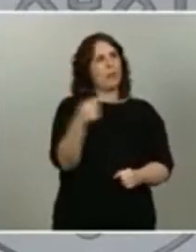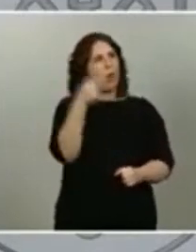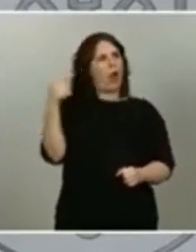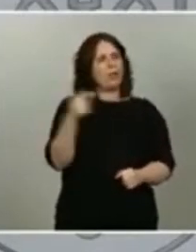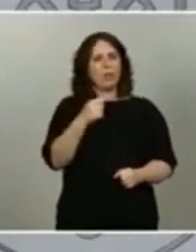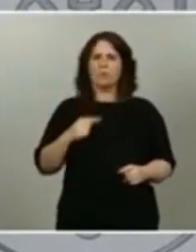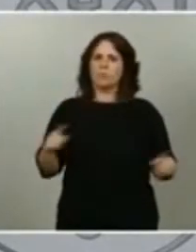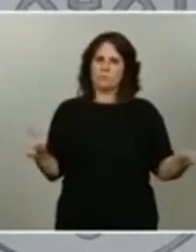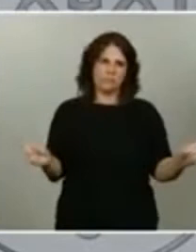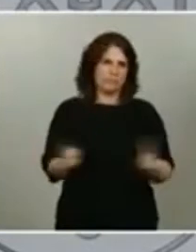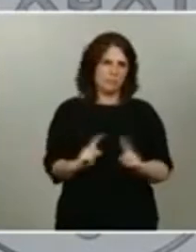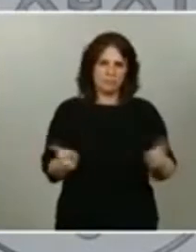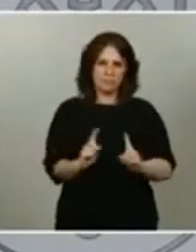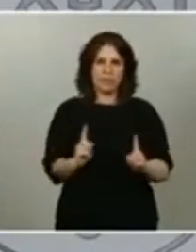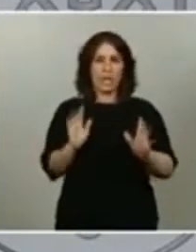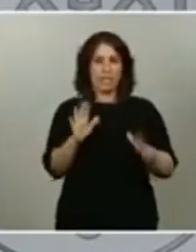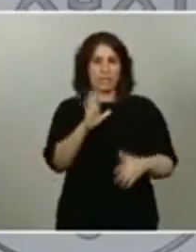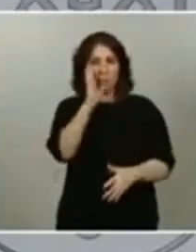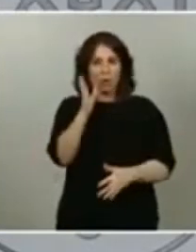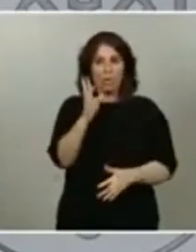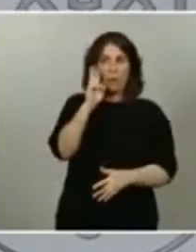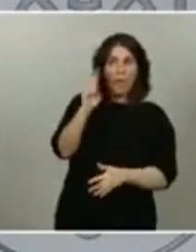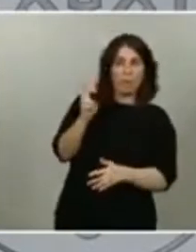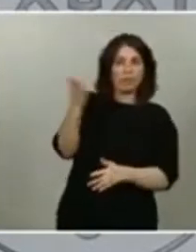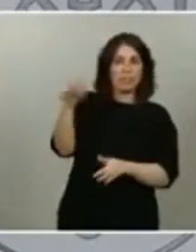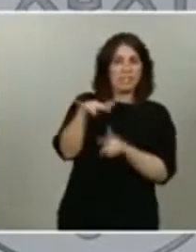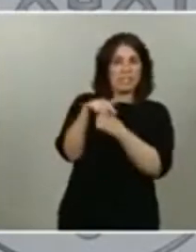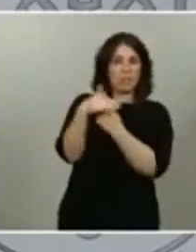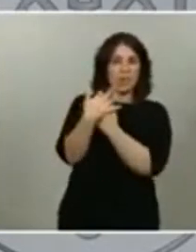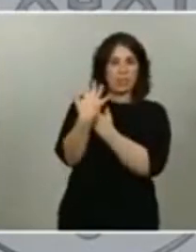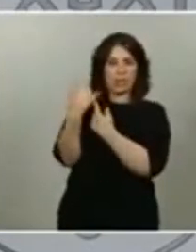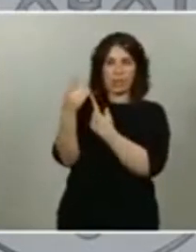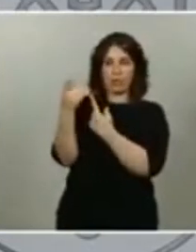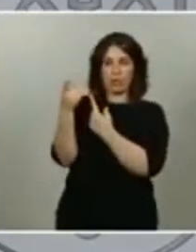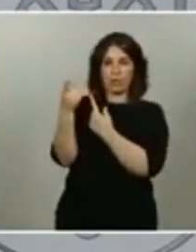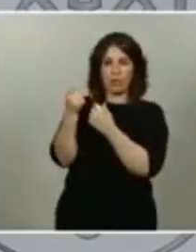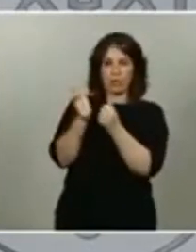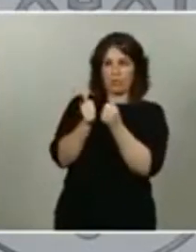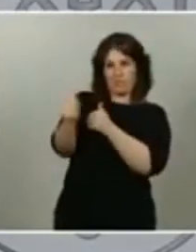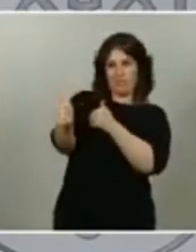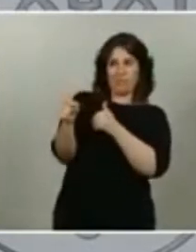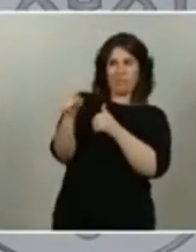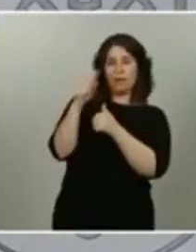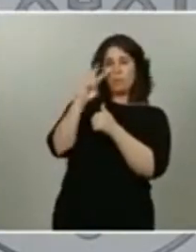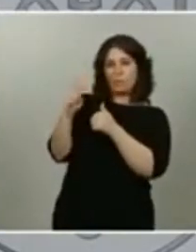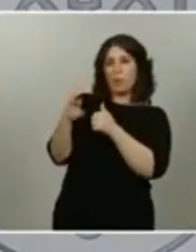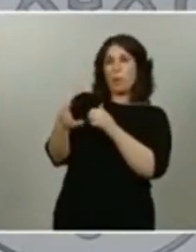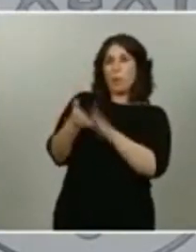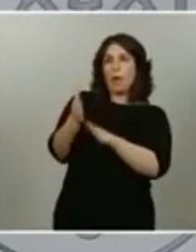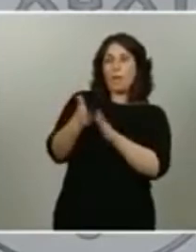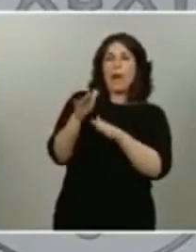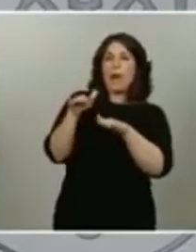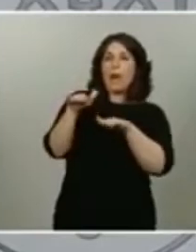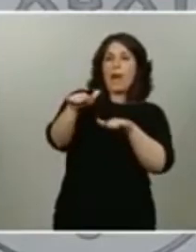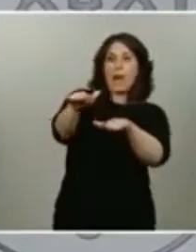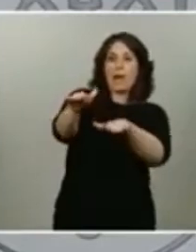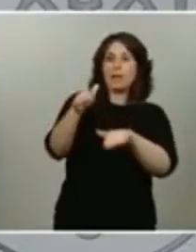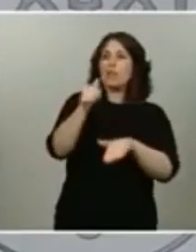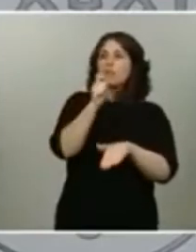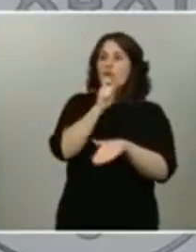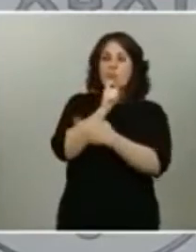países que han estado más adelantados en el desarrollo de la pandemia lo hemos visto en países como China.